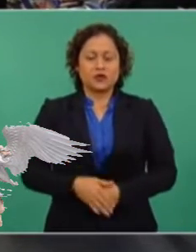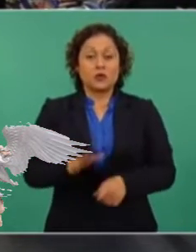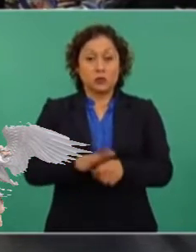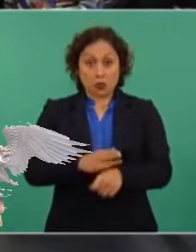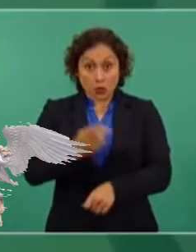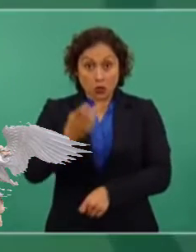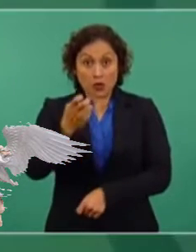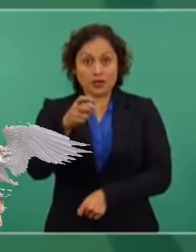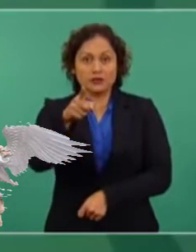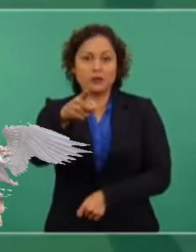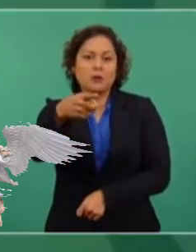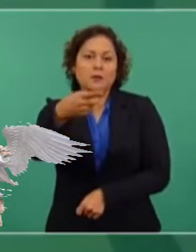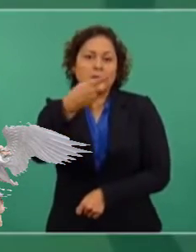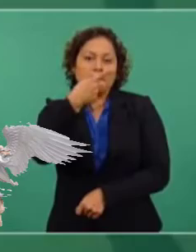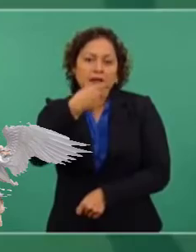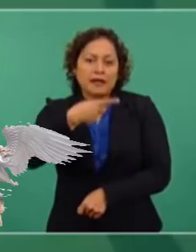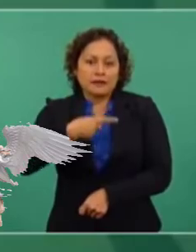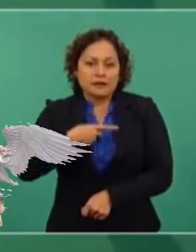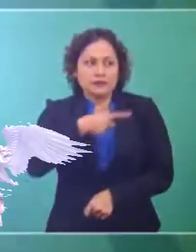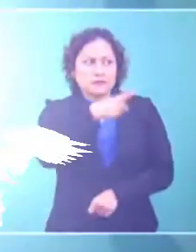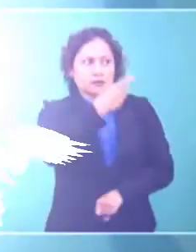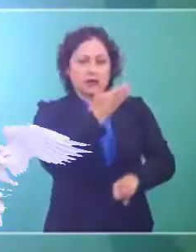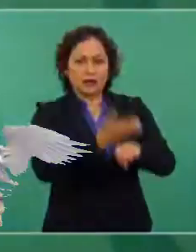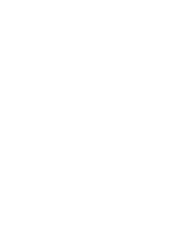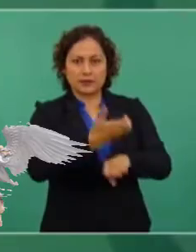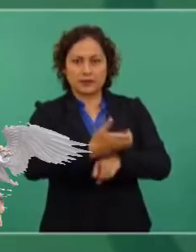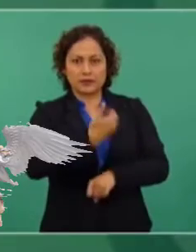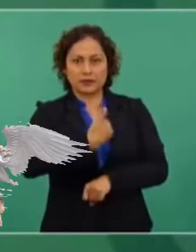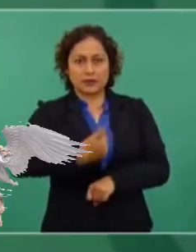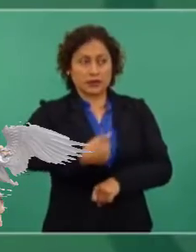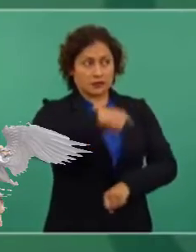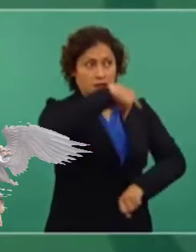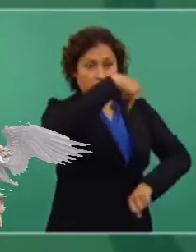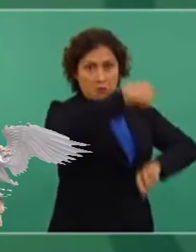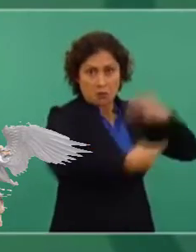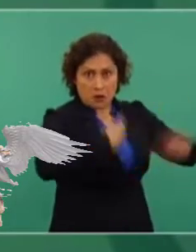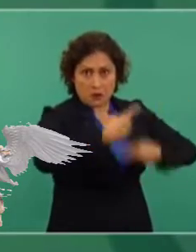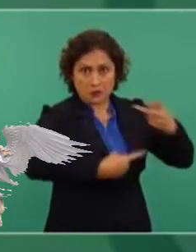Biden, si me pregunta,